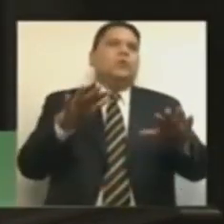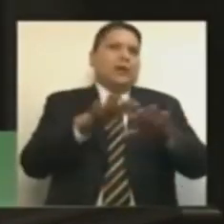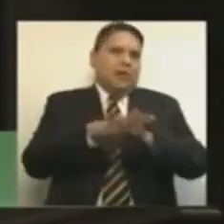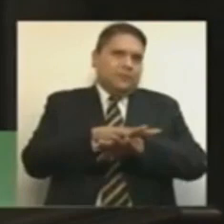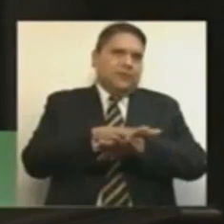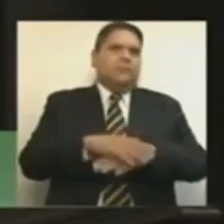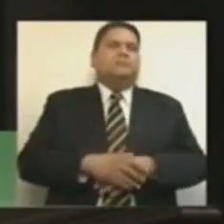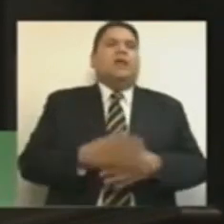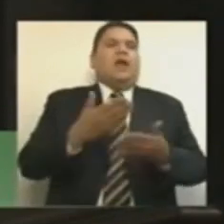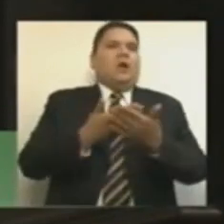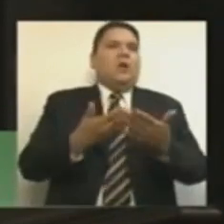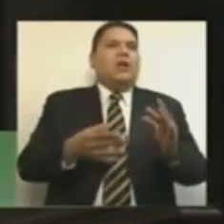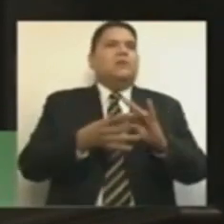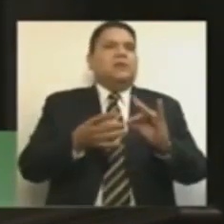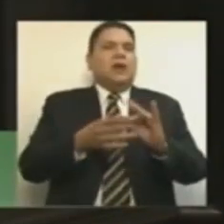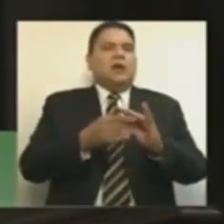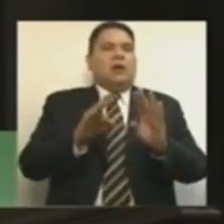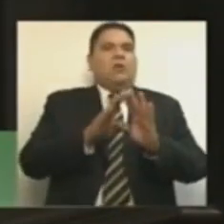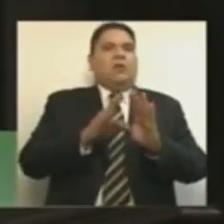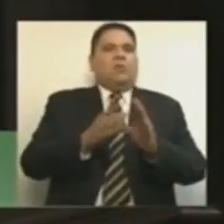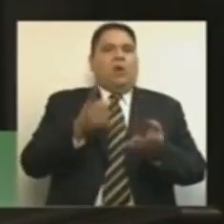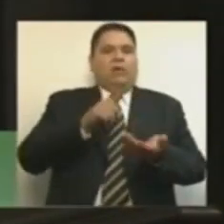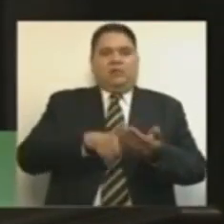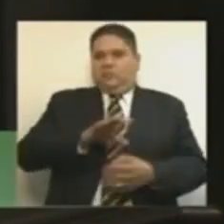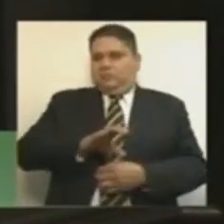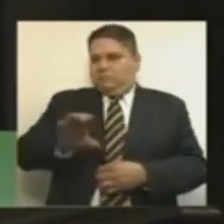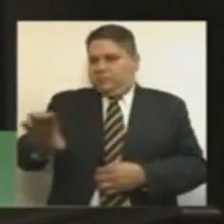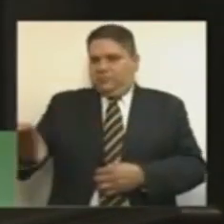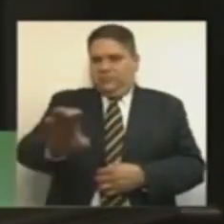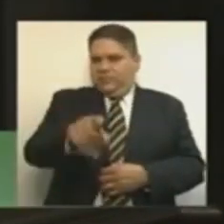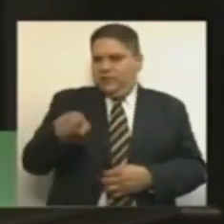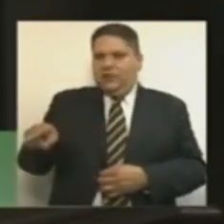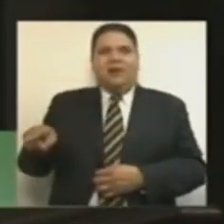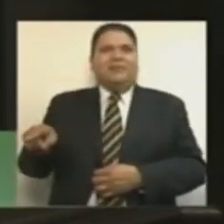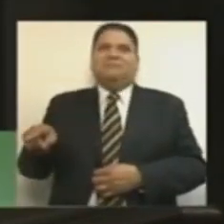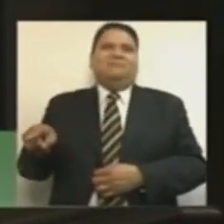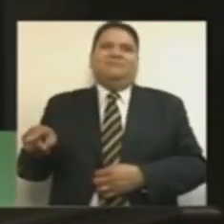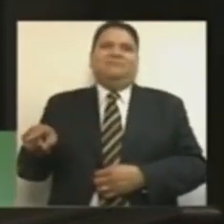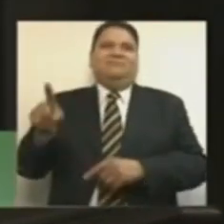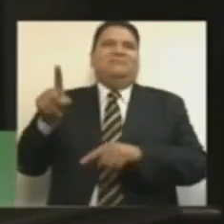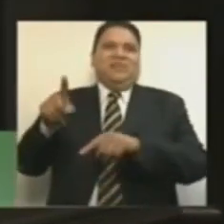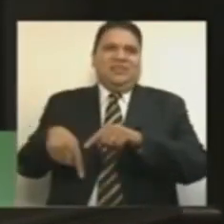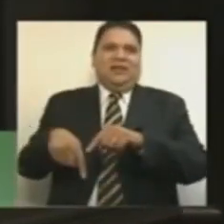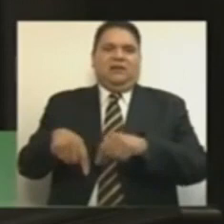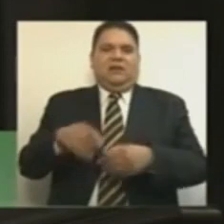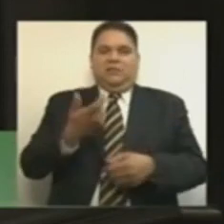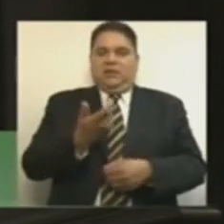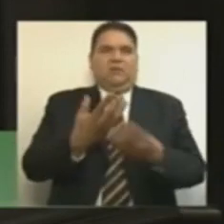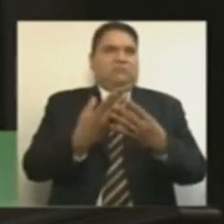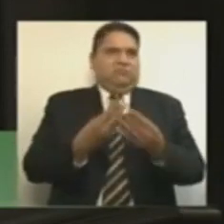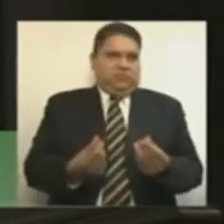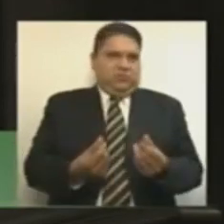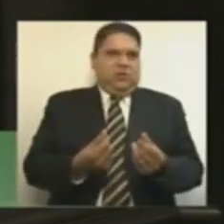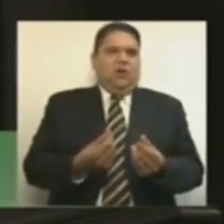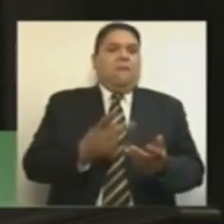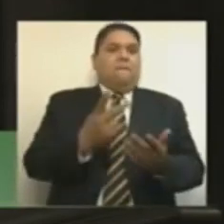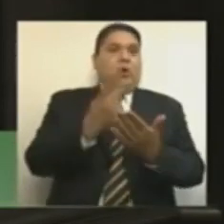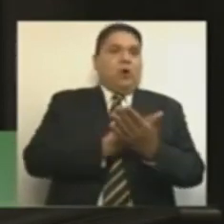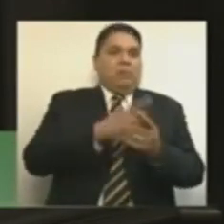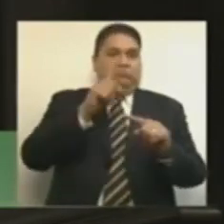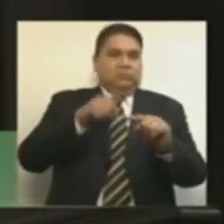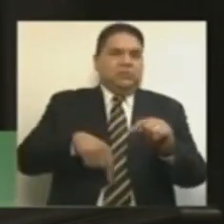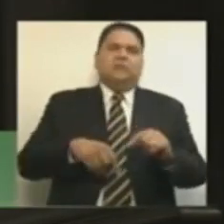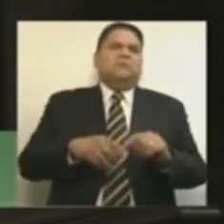sólo discutimos sobre la figura jurídica intermediaria que administra. El dinero no desaparece y los programas mantendrán su